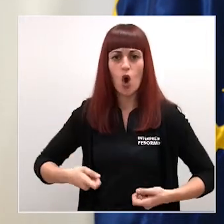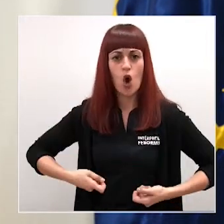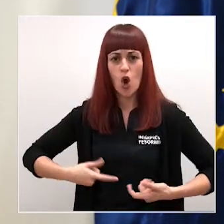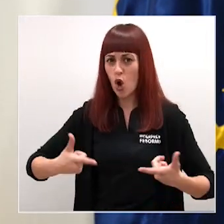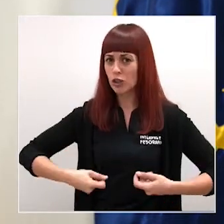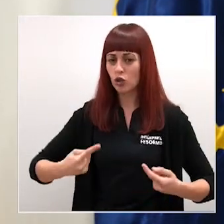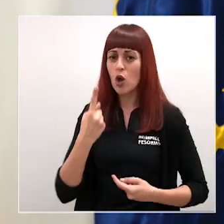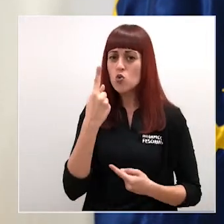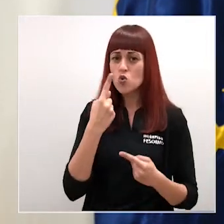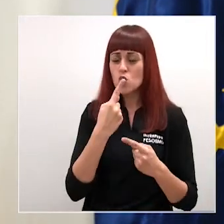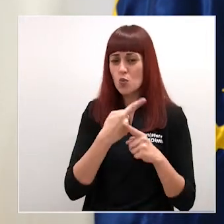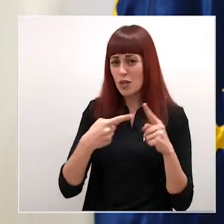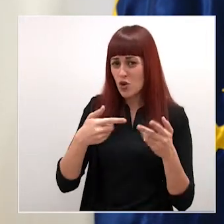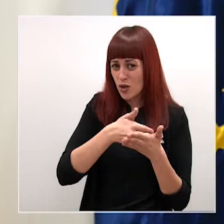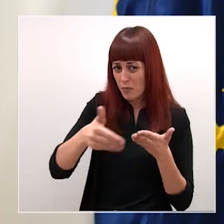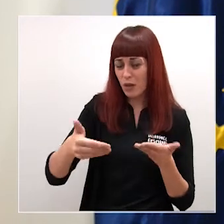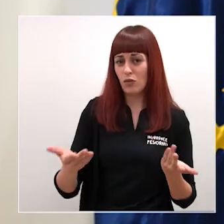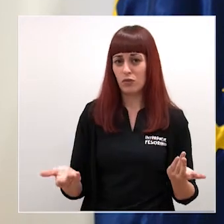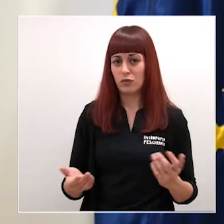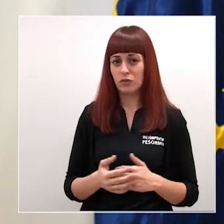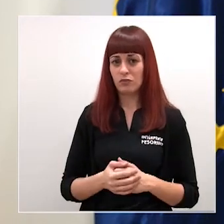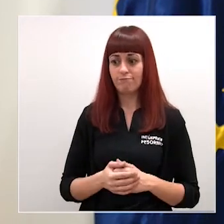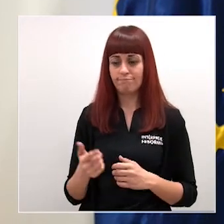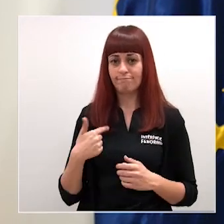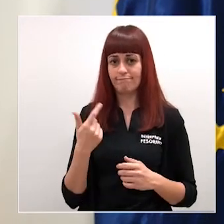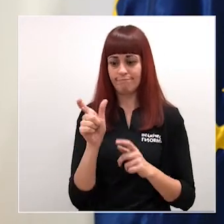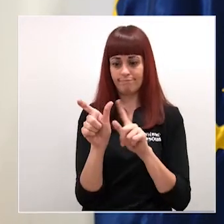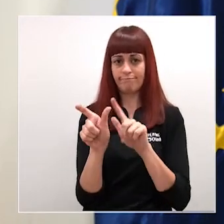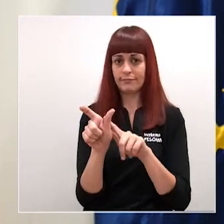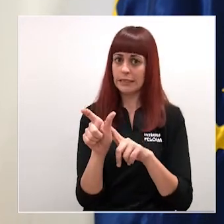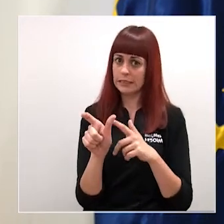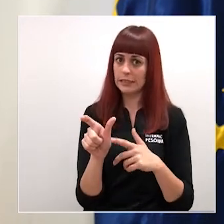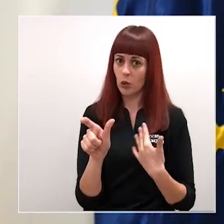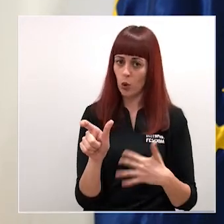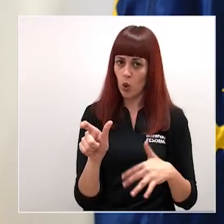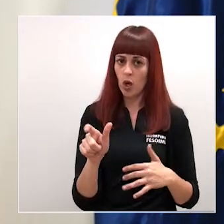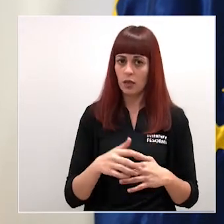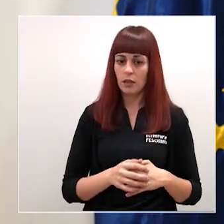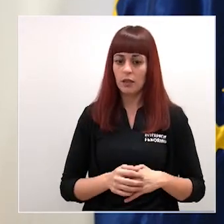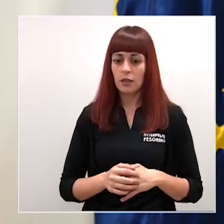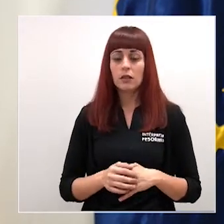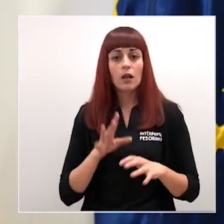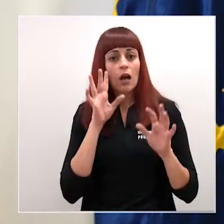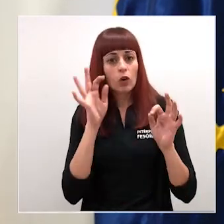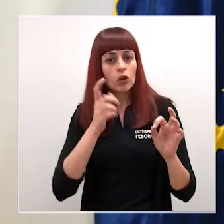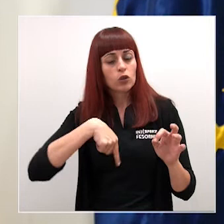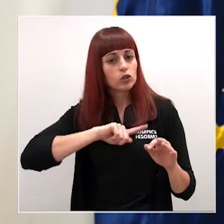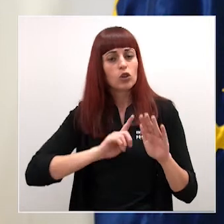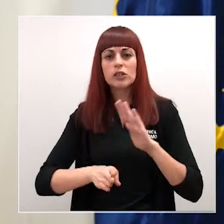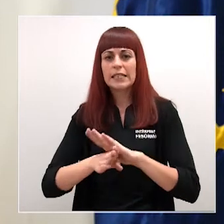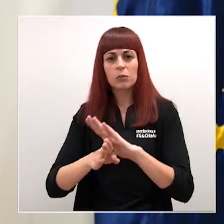llegar al millón y medio de euros cifra que pueden entender que es totalmente inasumible evidentemente seguimos trabajando